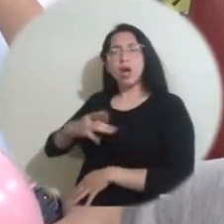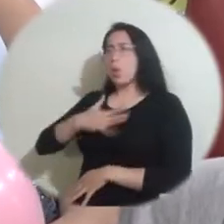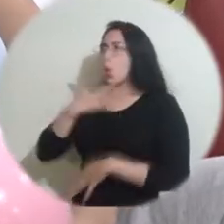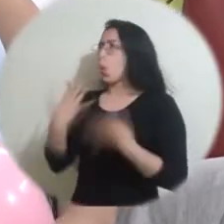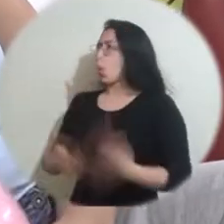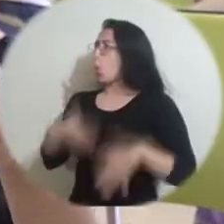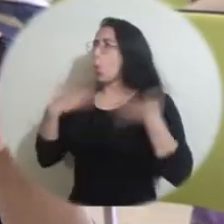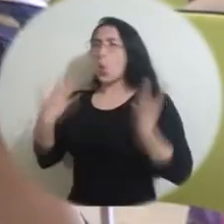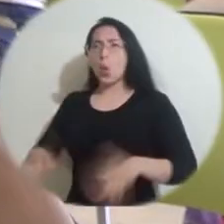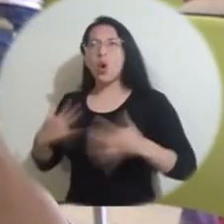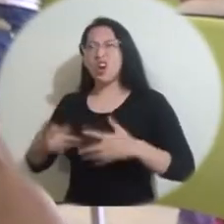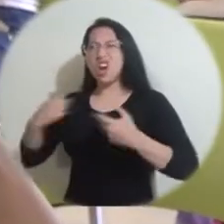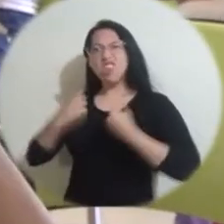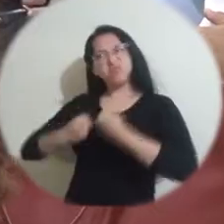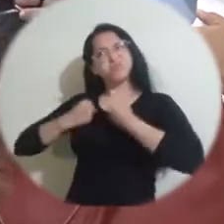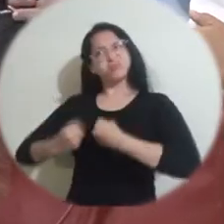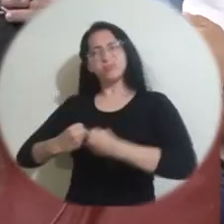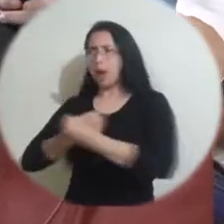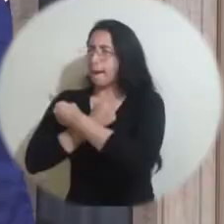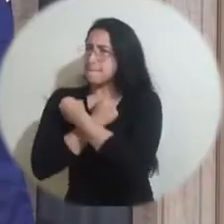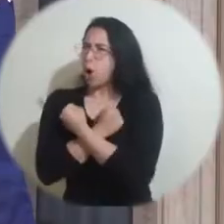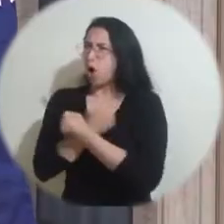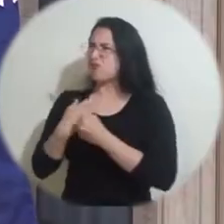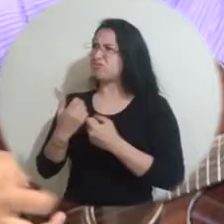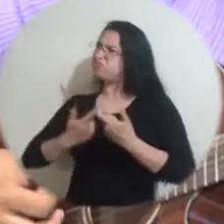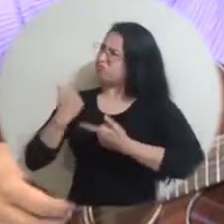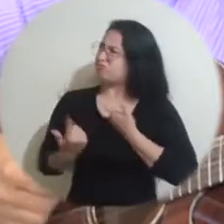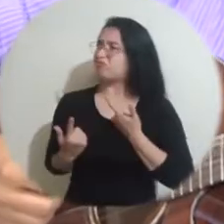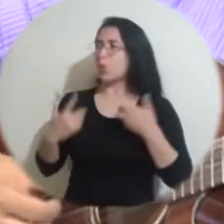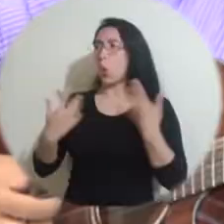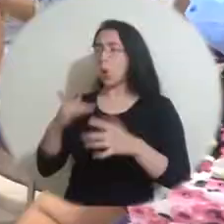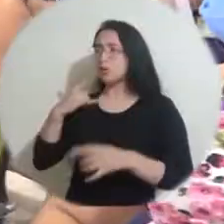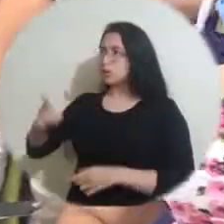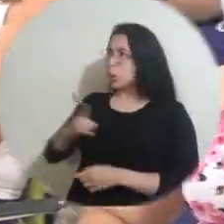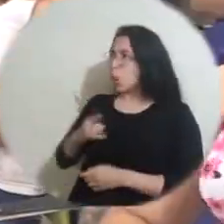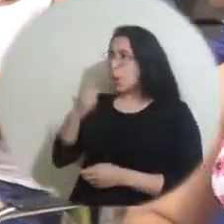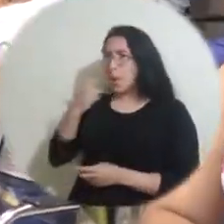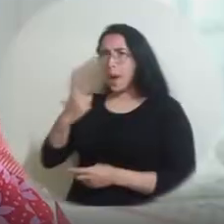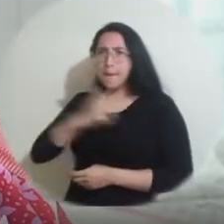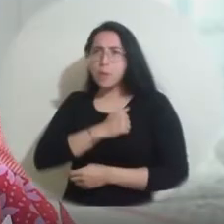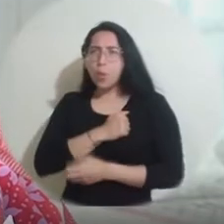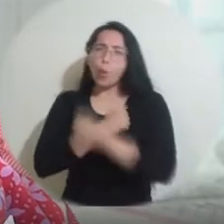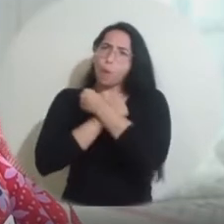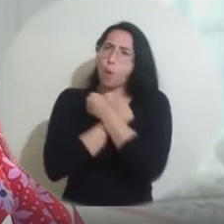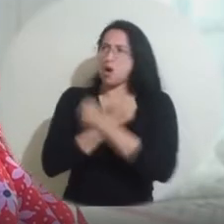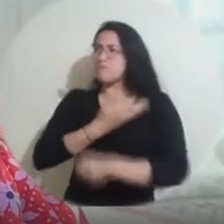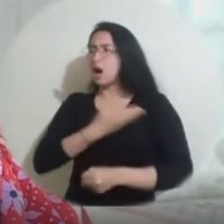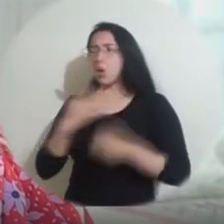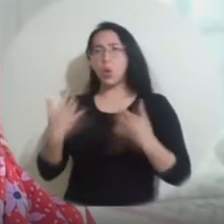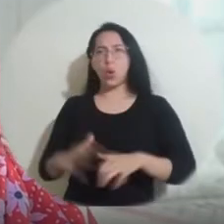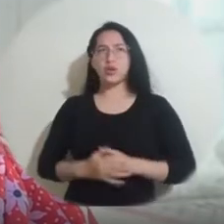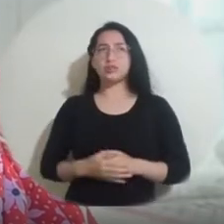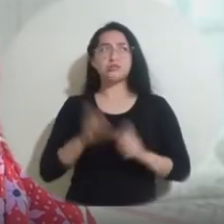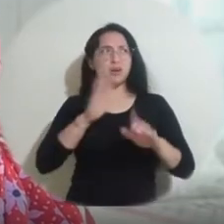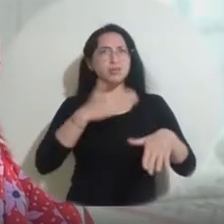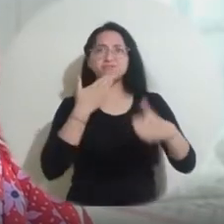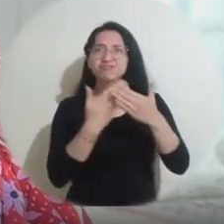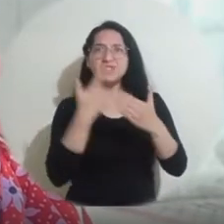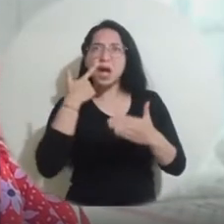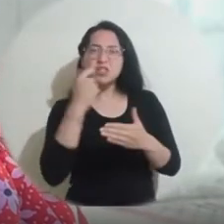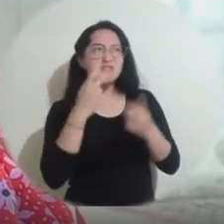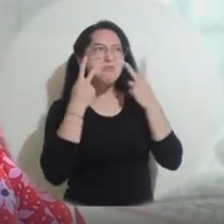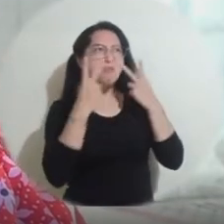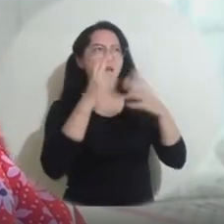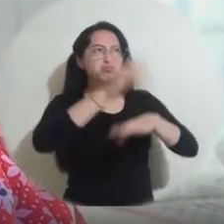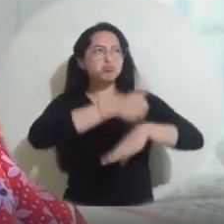resaltó la labor de las progenitoras que demuestran resiliencia, valentía y amor. El apoyo que nos da el profesor Pablo Vera